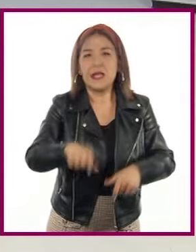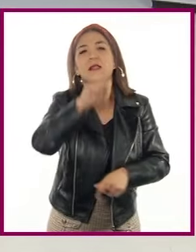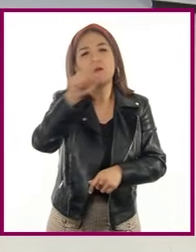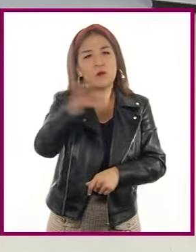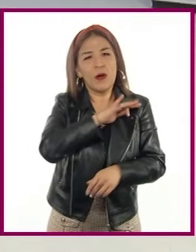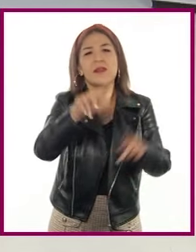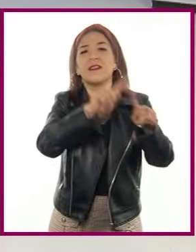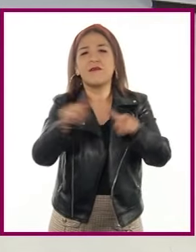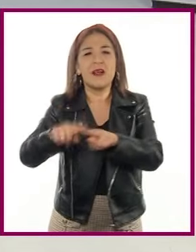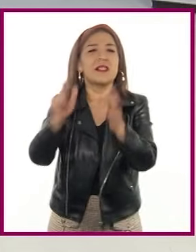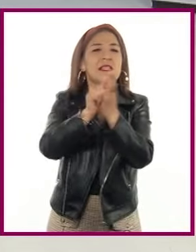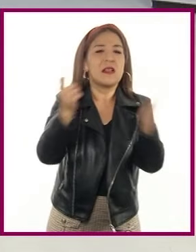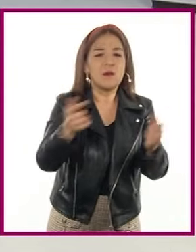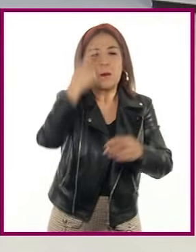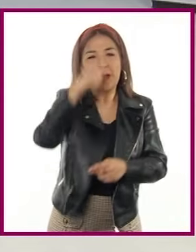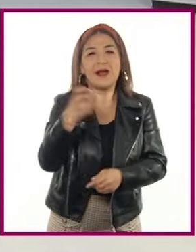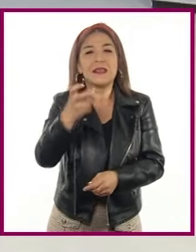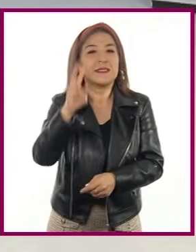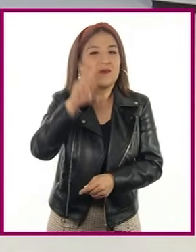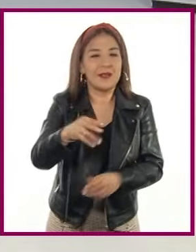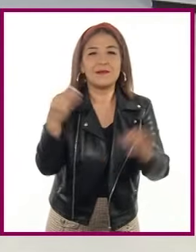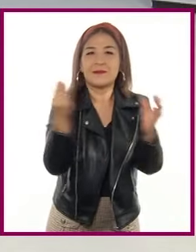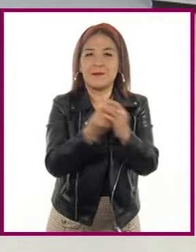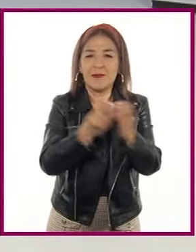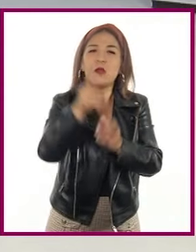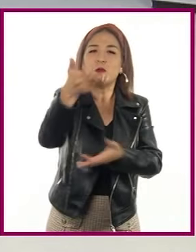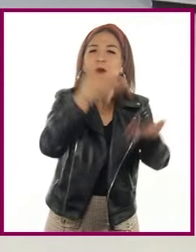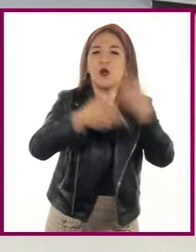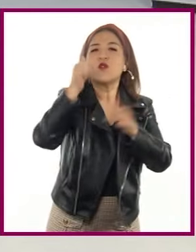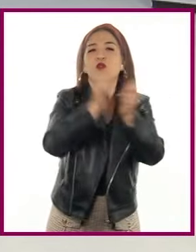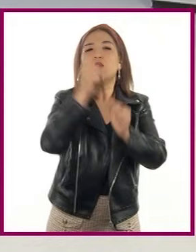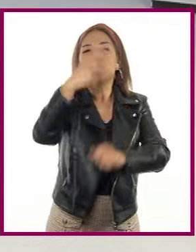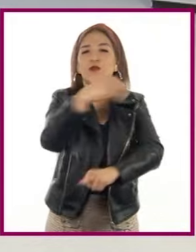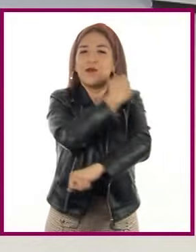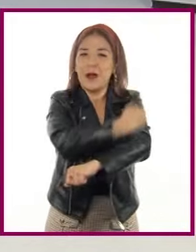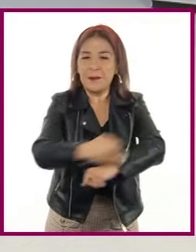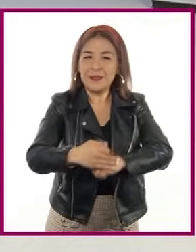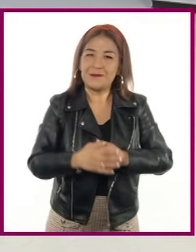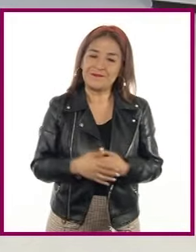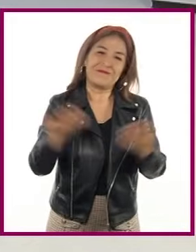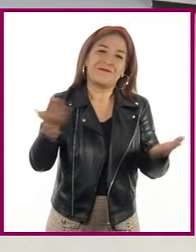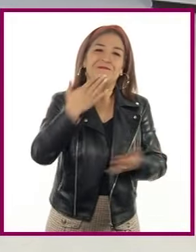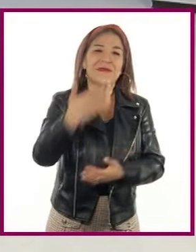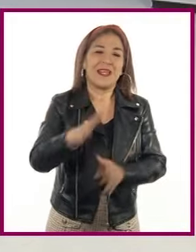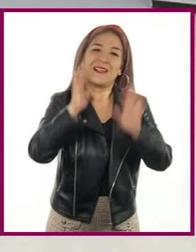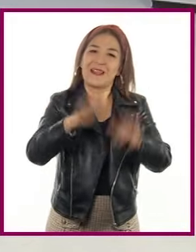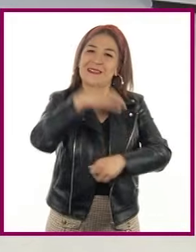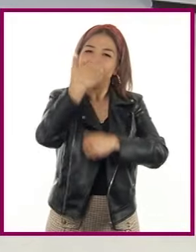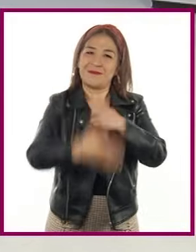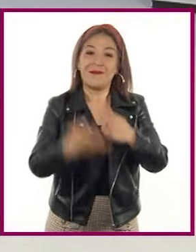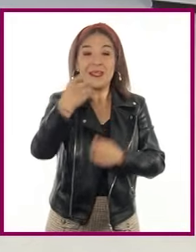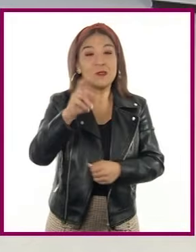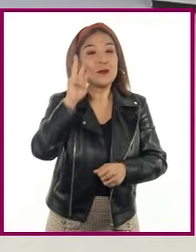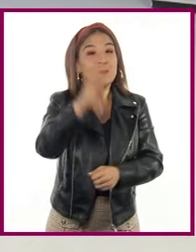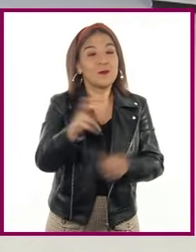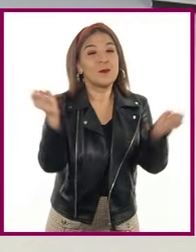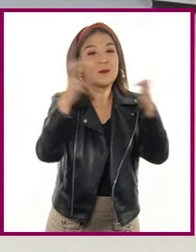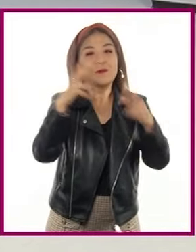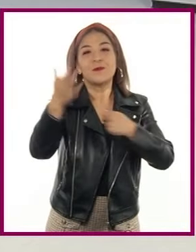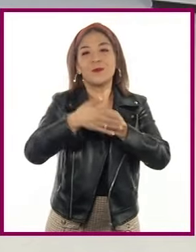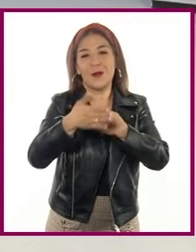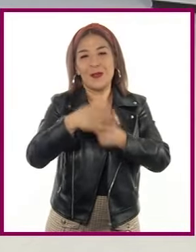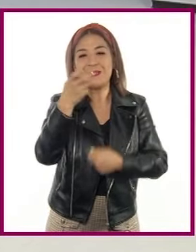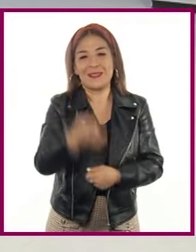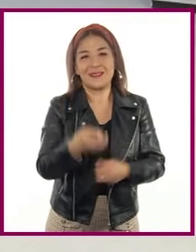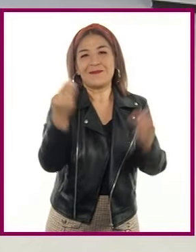aprendizajes que se lograron en esta sesión. ¡Excelente! ¡Hemos terminado! ¡Nos vemos pronto en una sesión más de Aprende